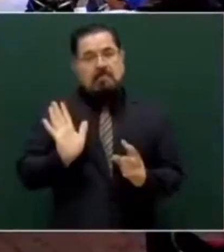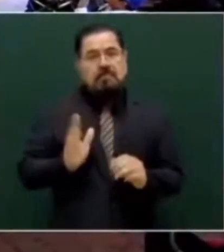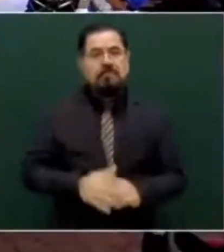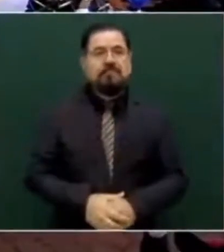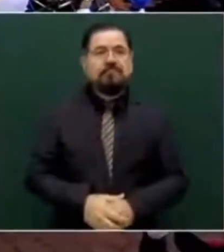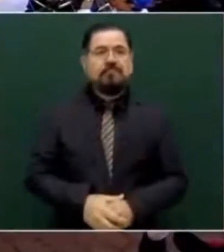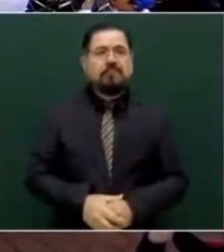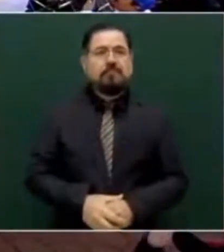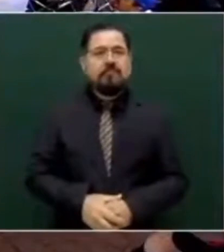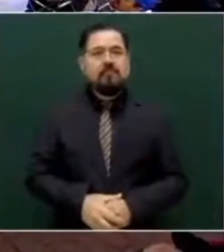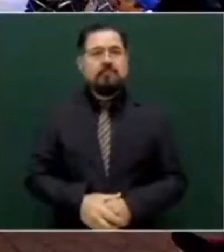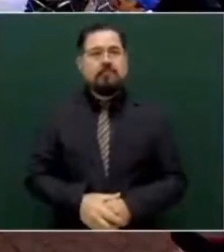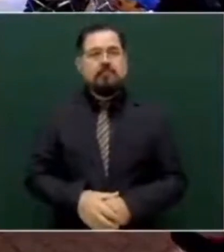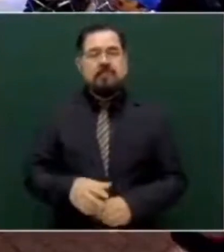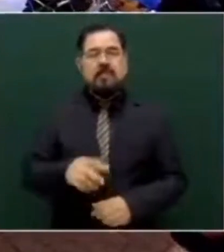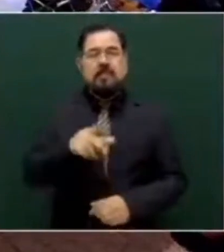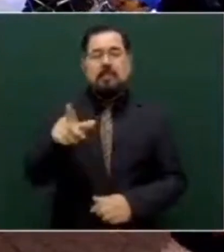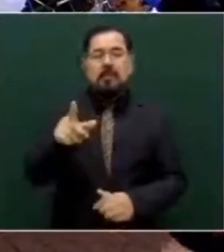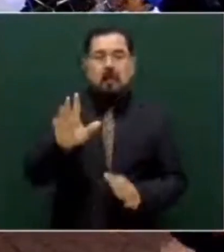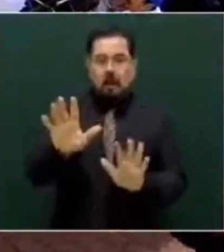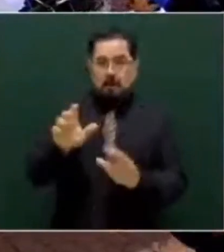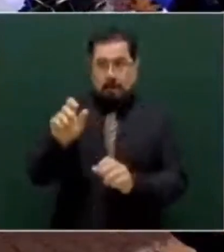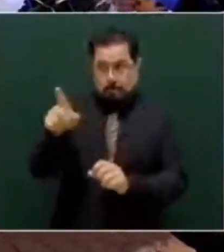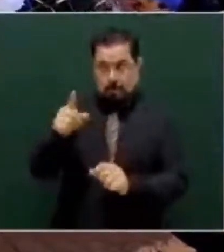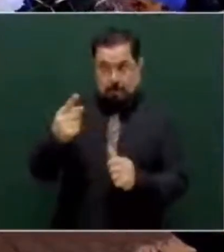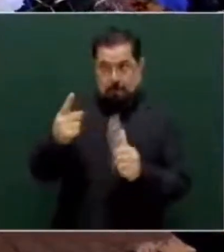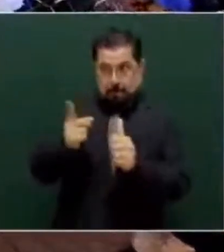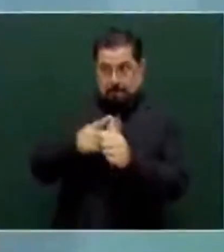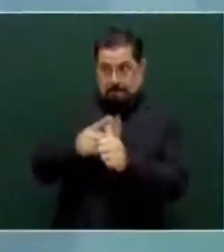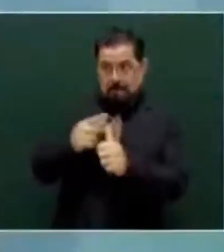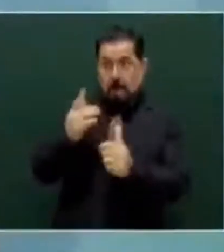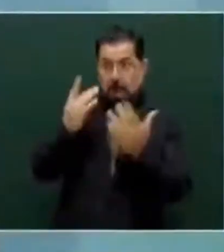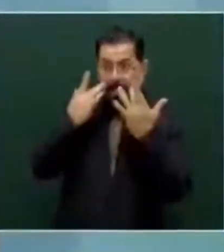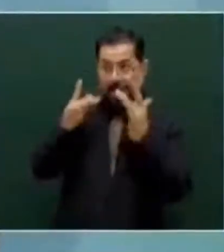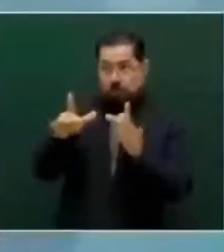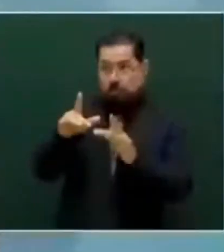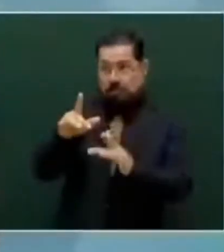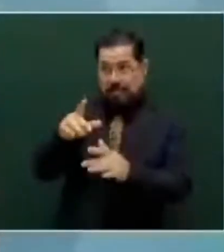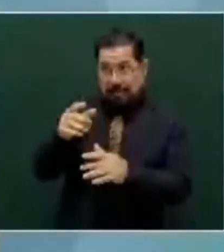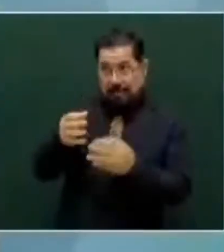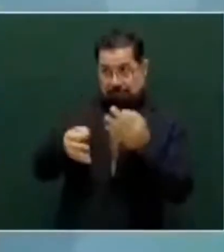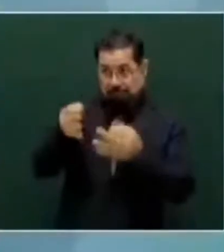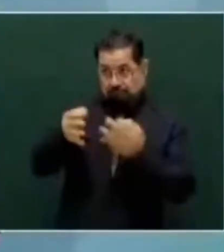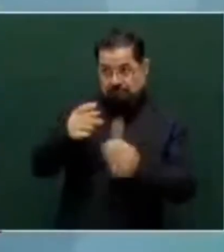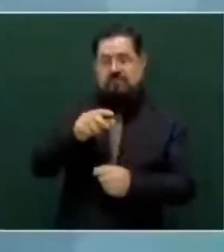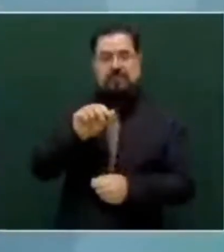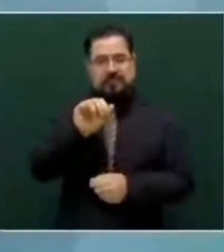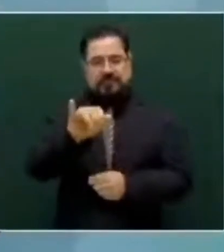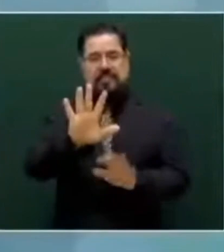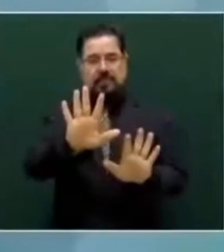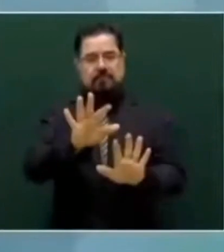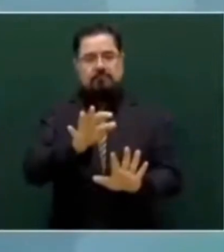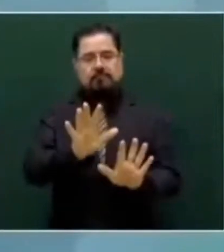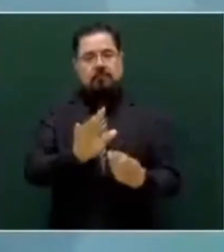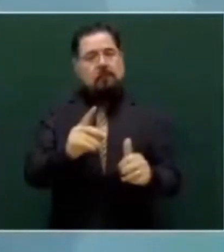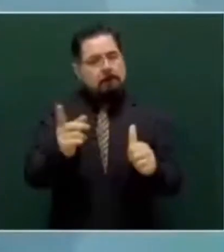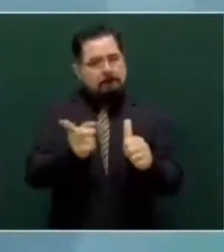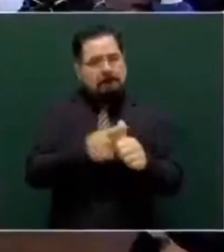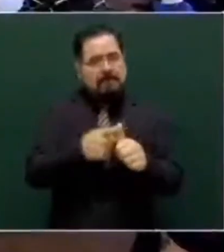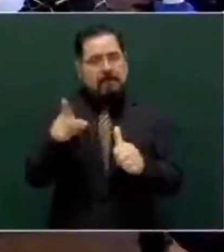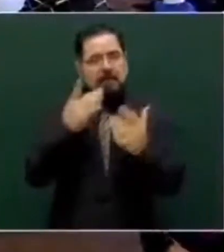acosar después de la renuncia de, bueno, que se acepte la renuncia del ministro? inmediatamente. Ya se está, ya se está abierto.